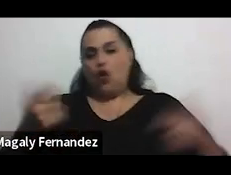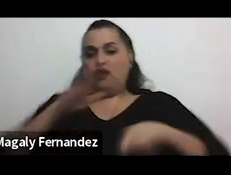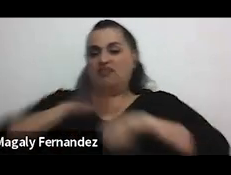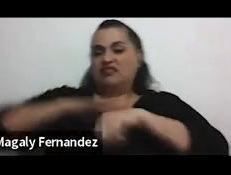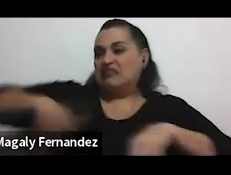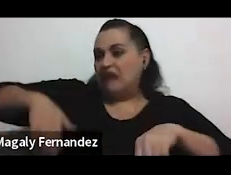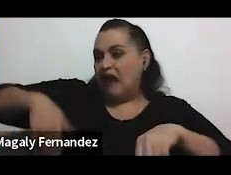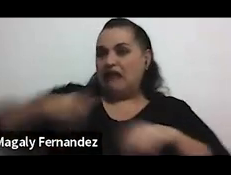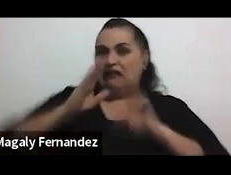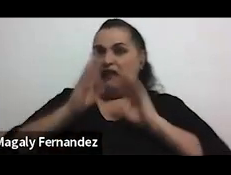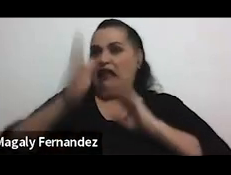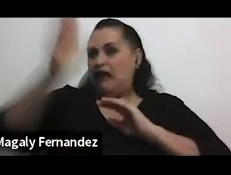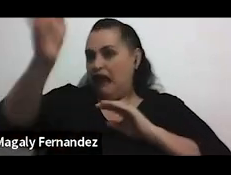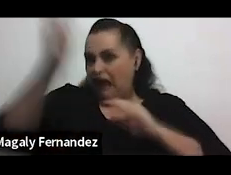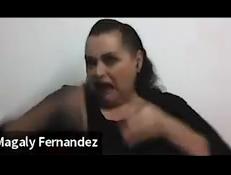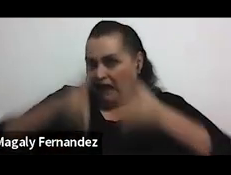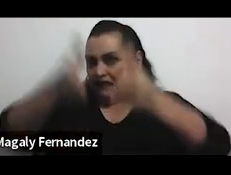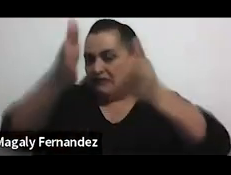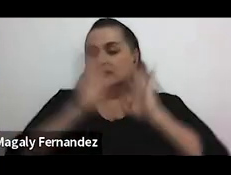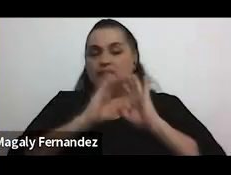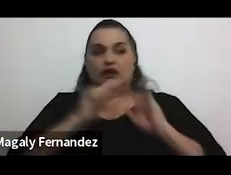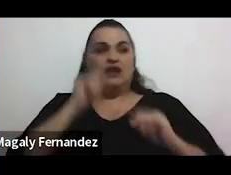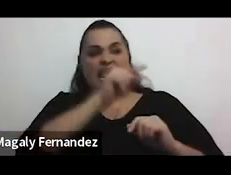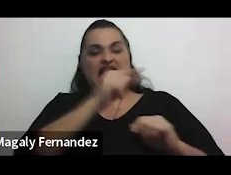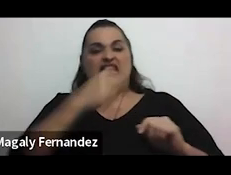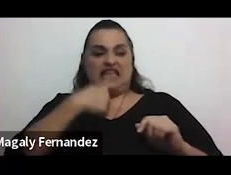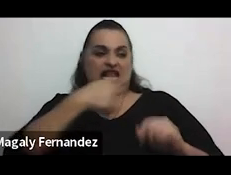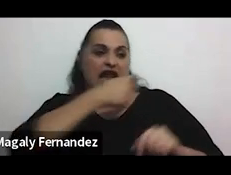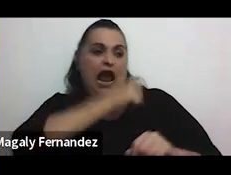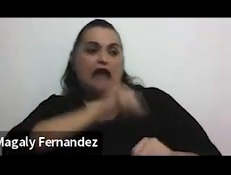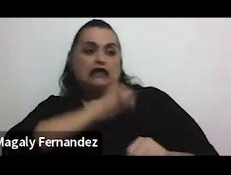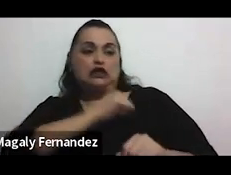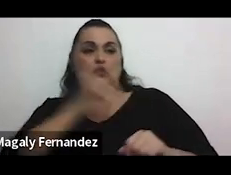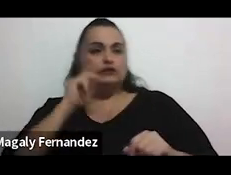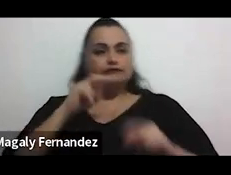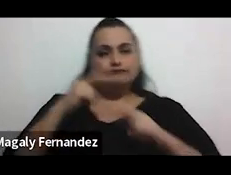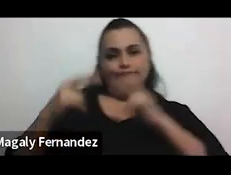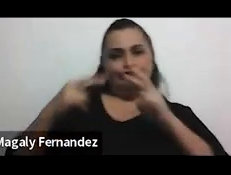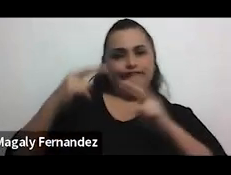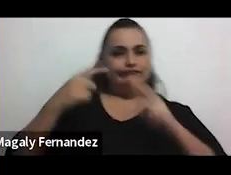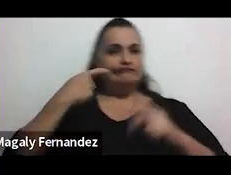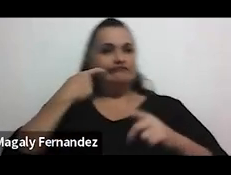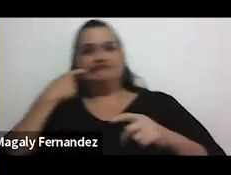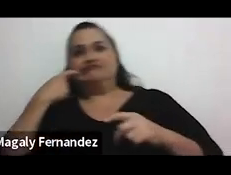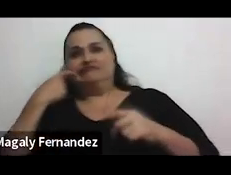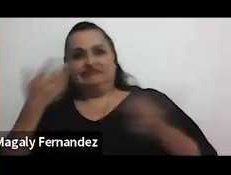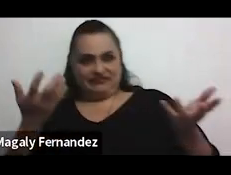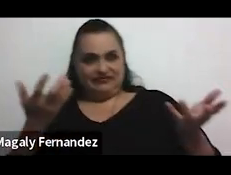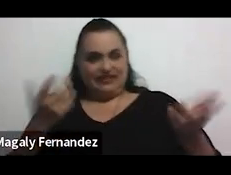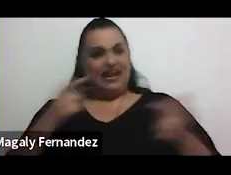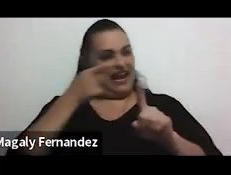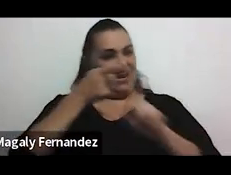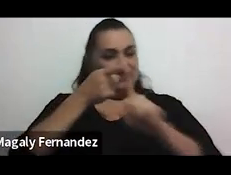calle, es que ella tiene una actitud seductora. Entonces, en este sentido, se